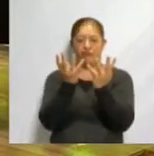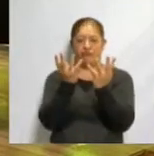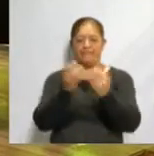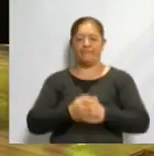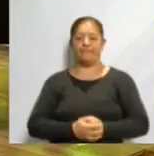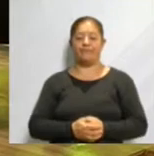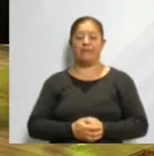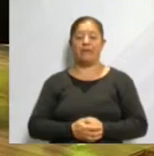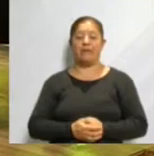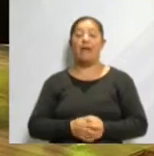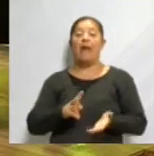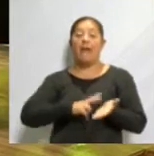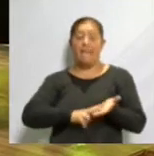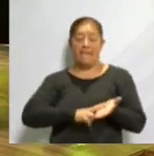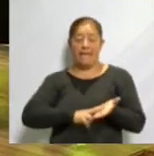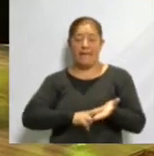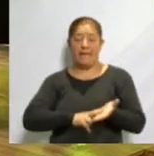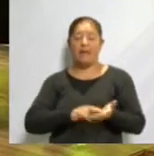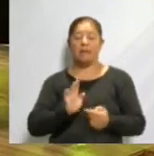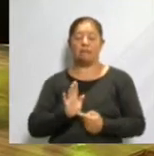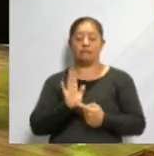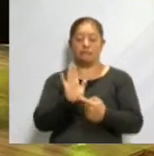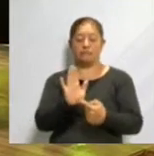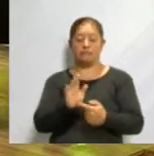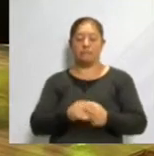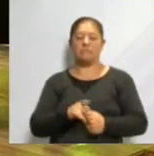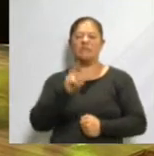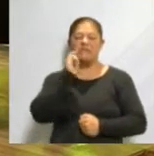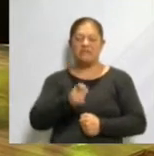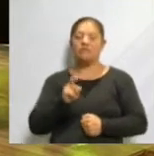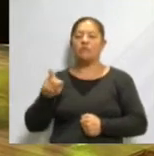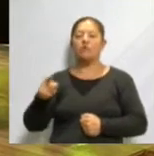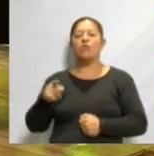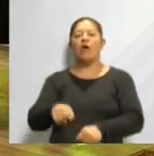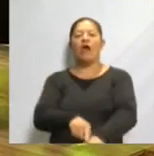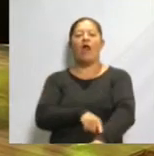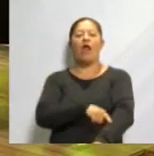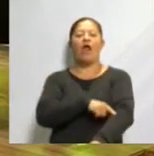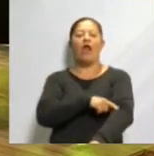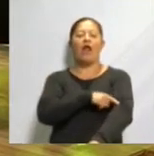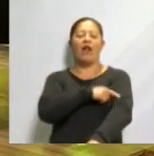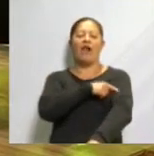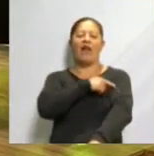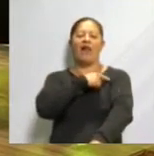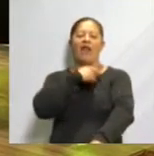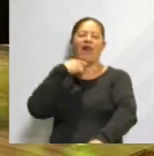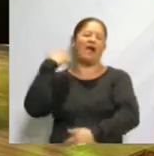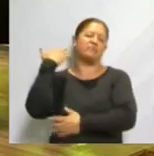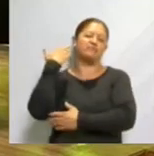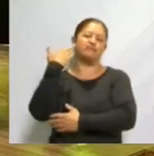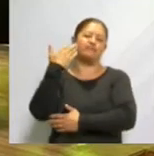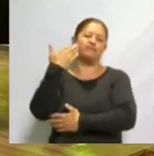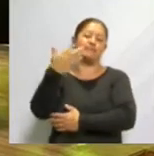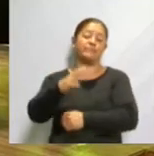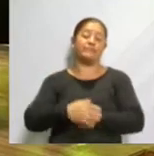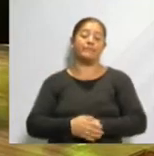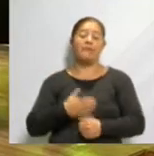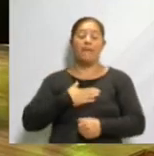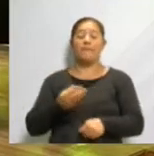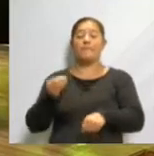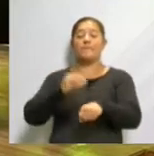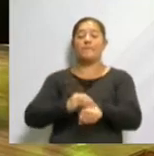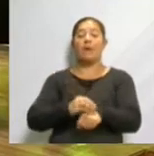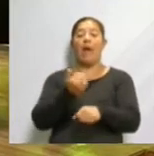Cuando la tarjeta verde esté al frente, quiere decir que ustedes pueden comenzar su explicación. Cuando coloque la